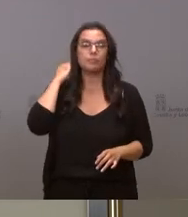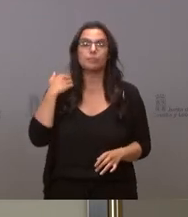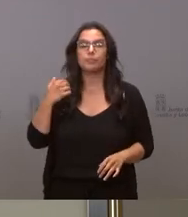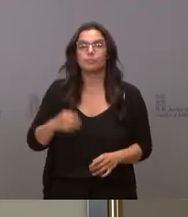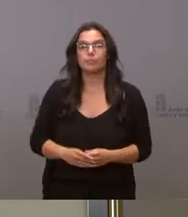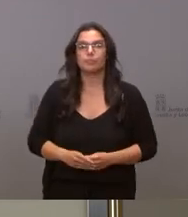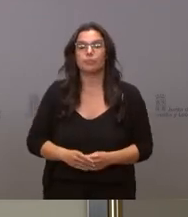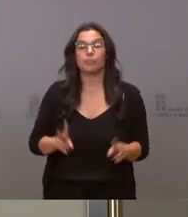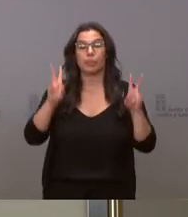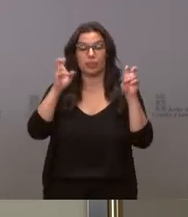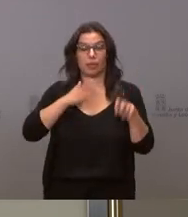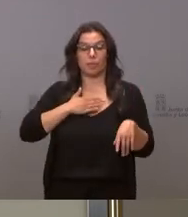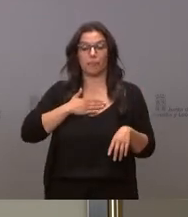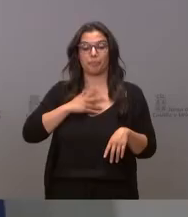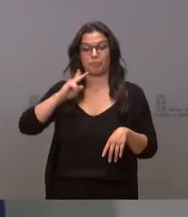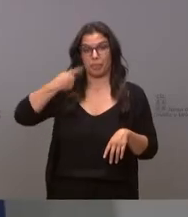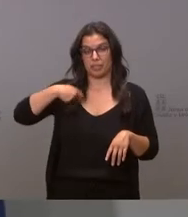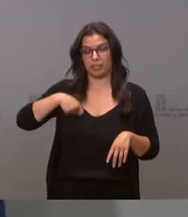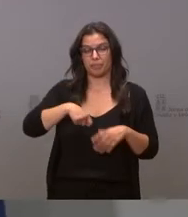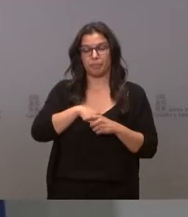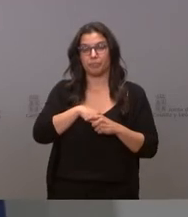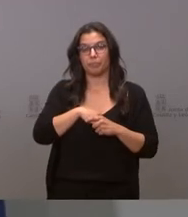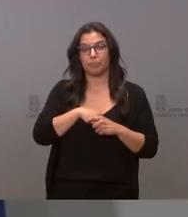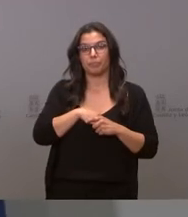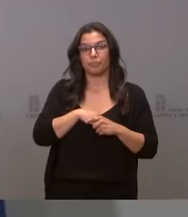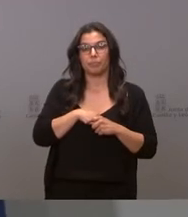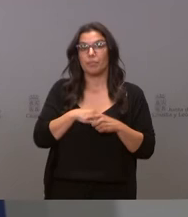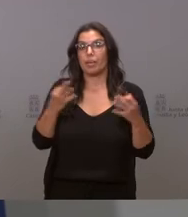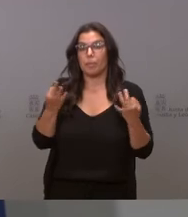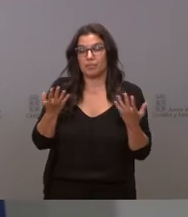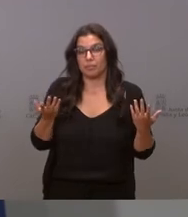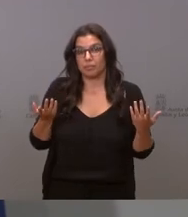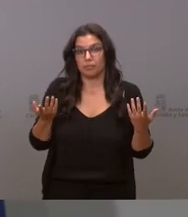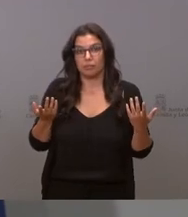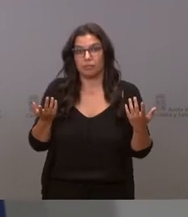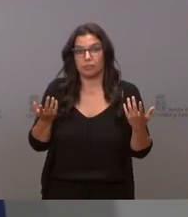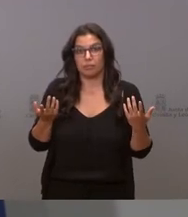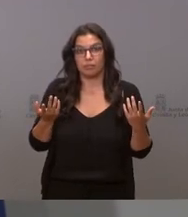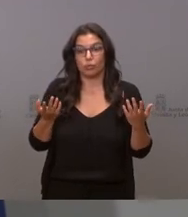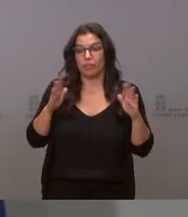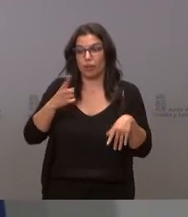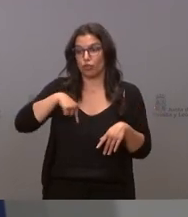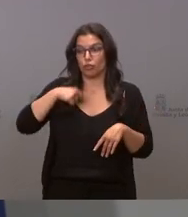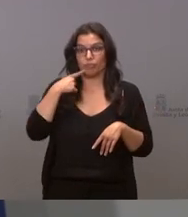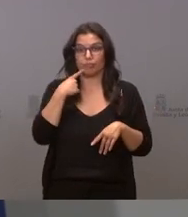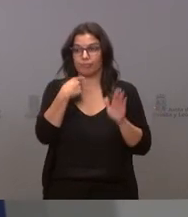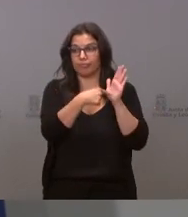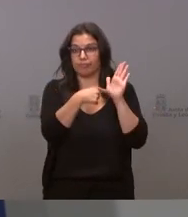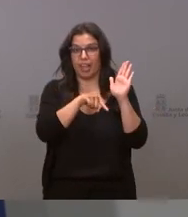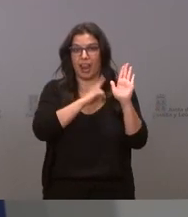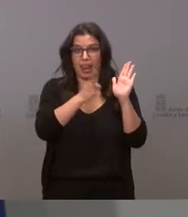Sobre este asunto lo que ha ocurrido es que nos hemos sujetado a la ley yo ya lo dije el otro día